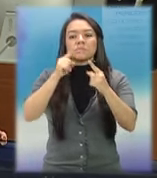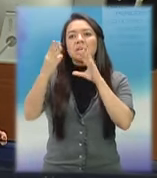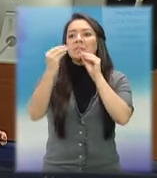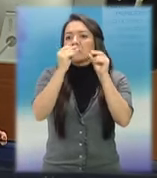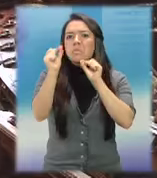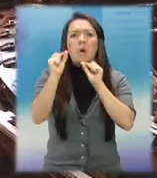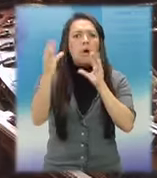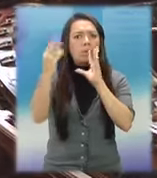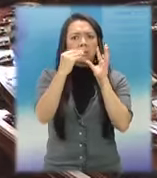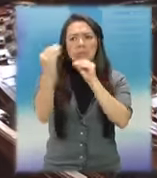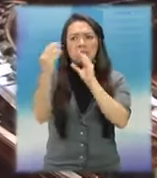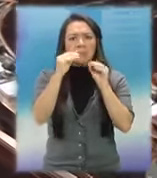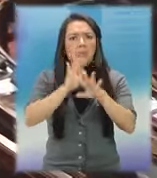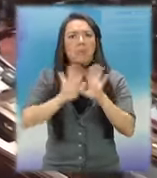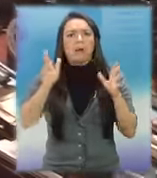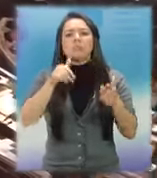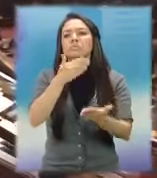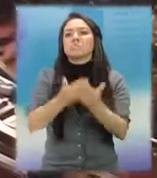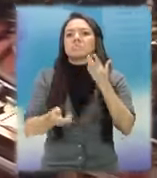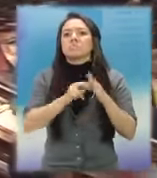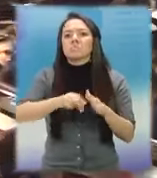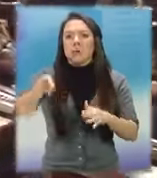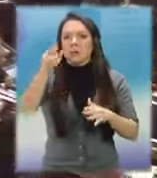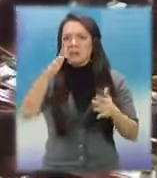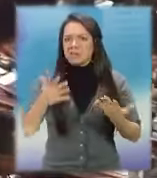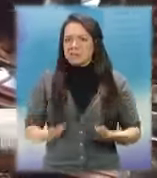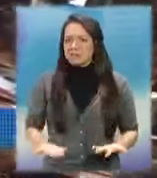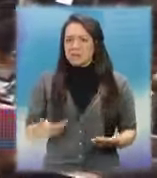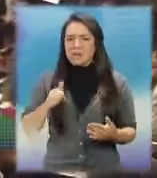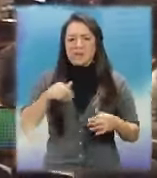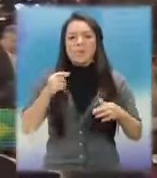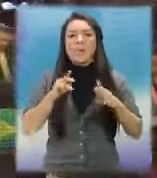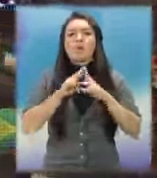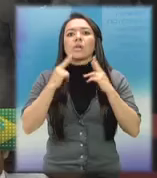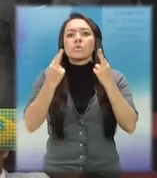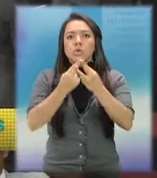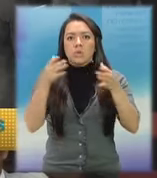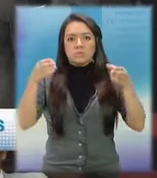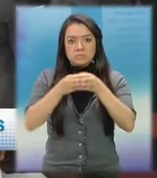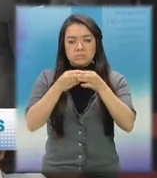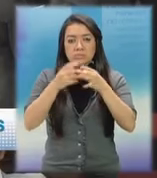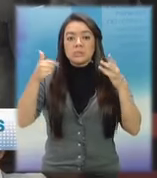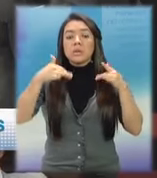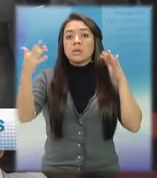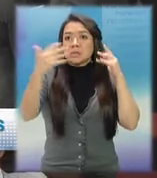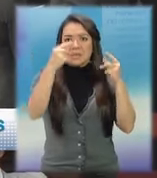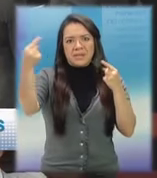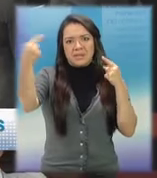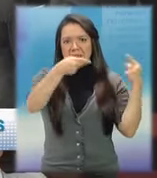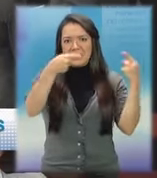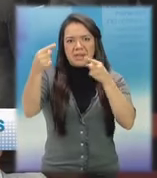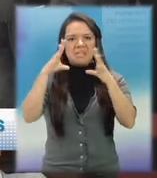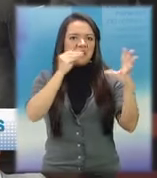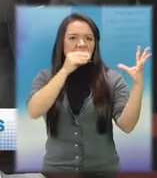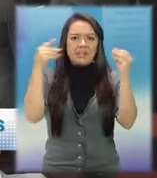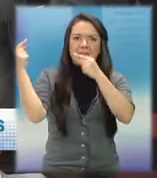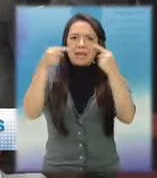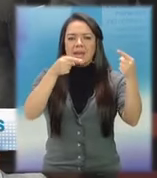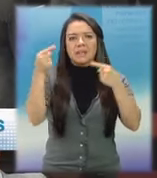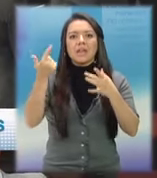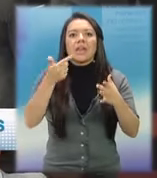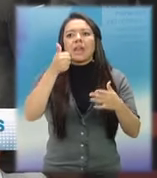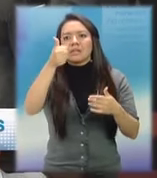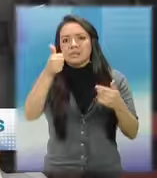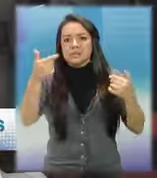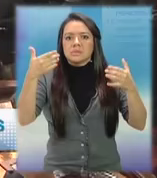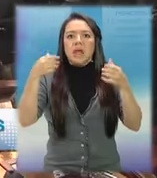El Congreso de la República se convirtió este domingo nuevamente en escenario de enfrentamientos verbales entre bancadas. Se tenía